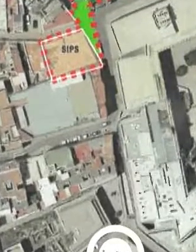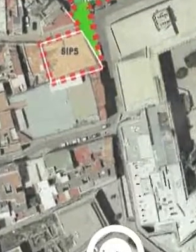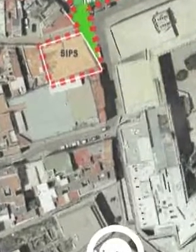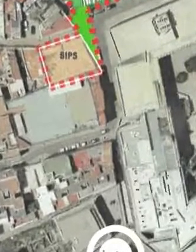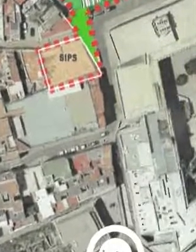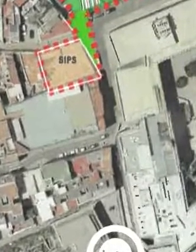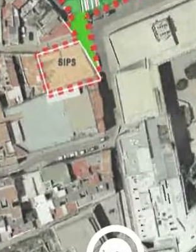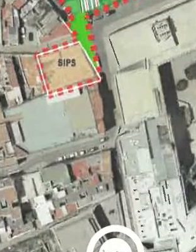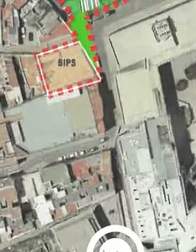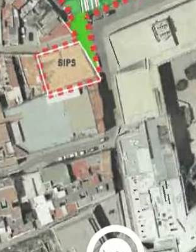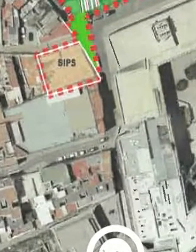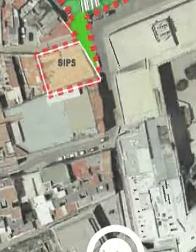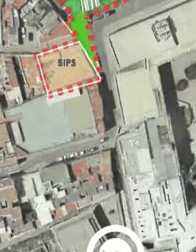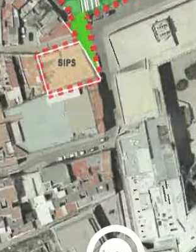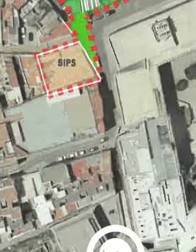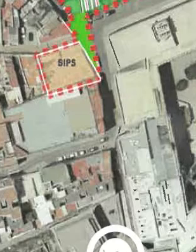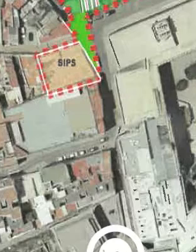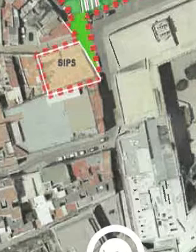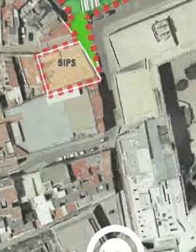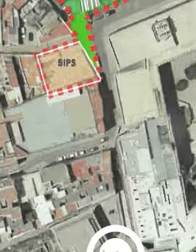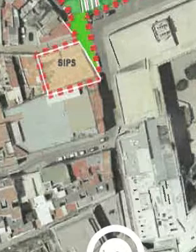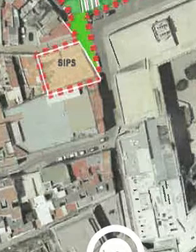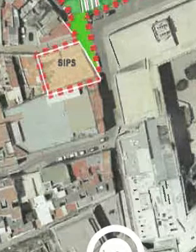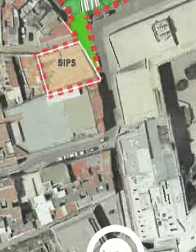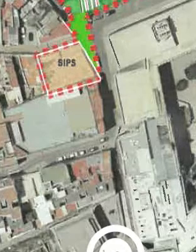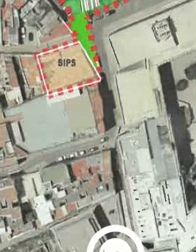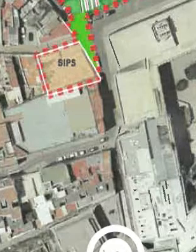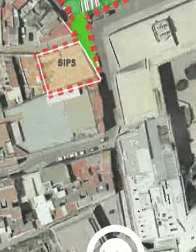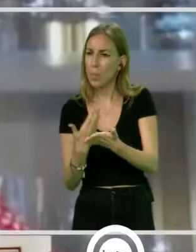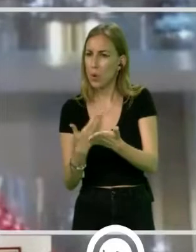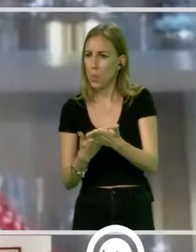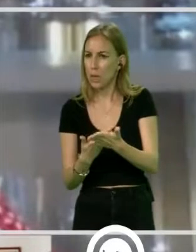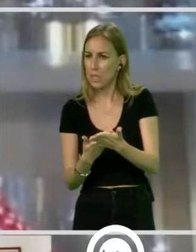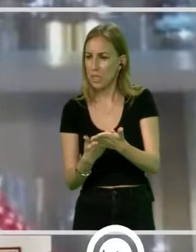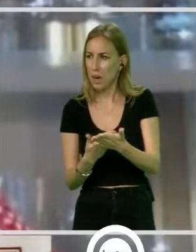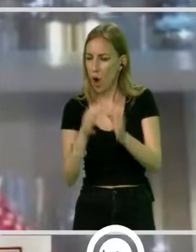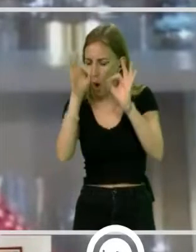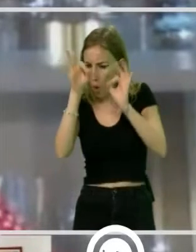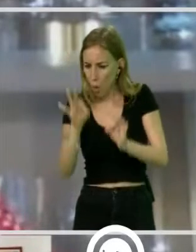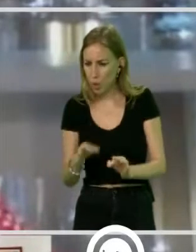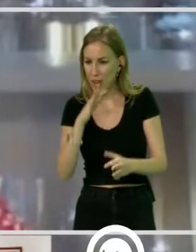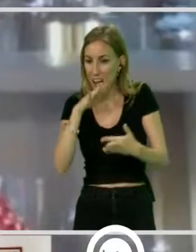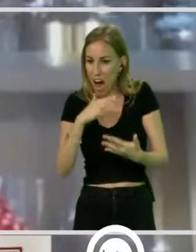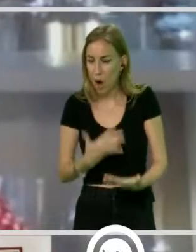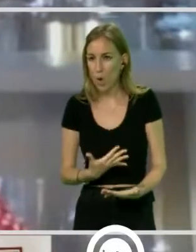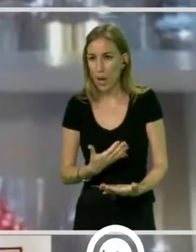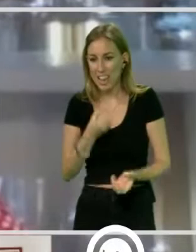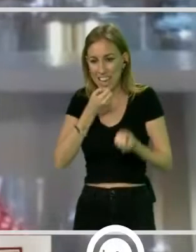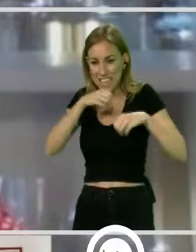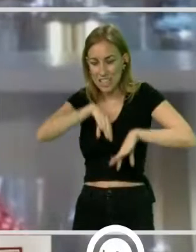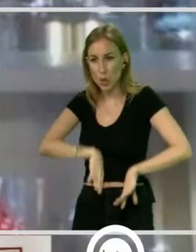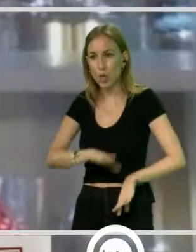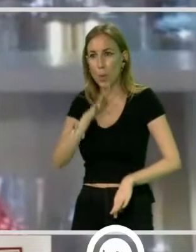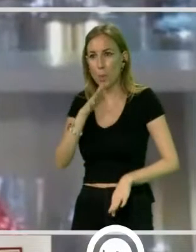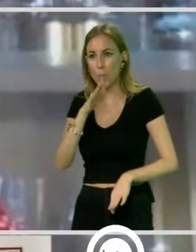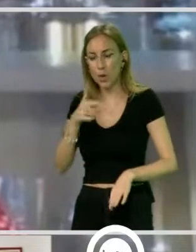al menos 11 fincas ubicadas entre la calle Viña y Hércules. Viene un momento histórico cuando se está haciendo